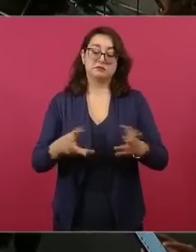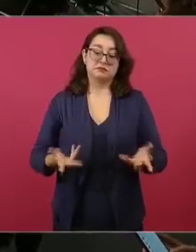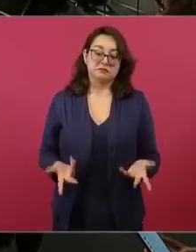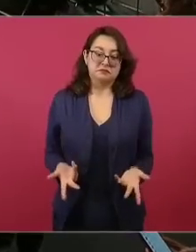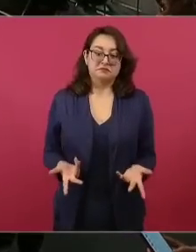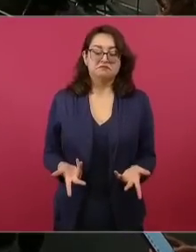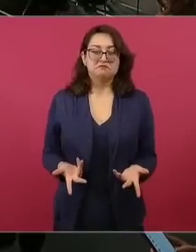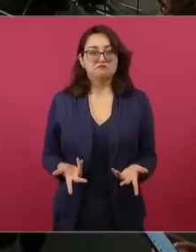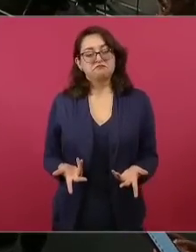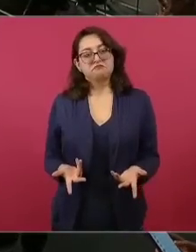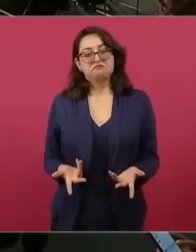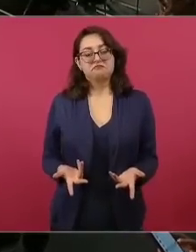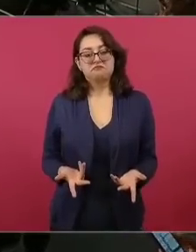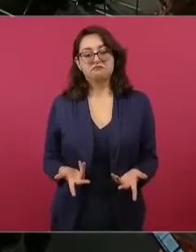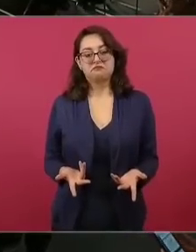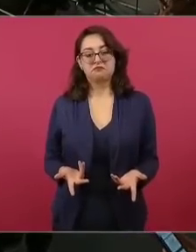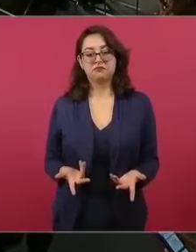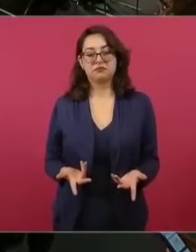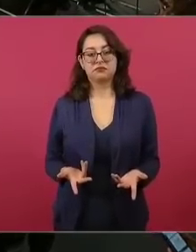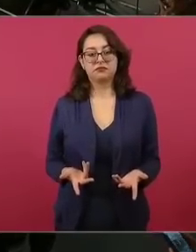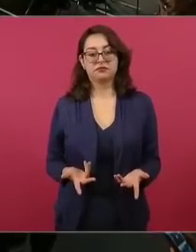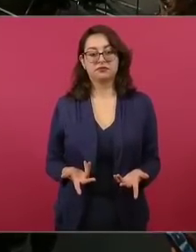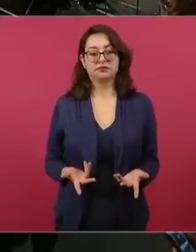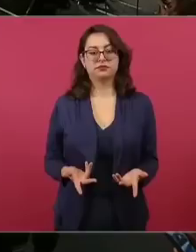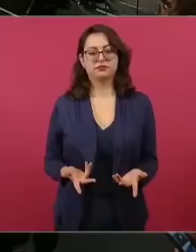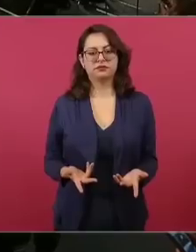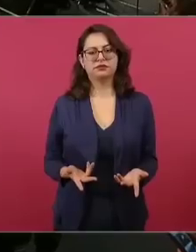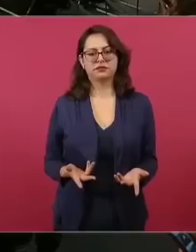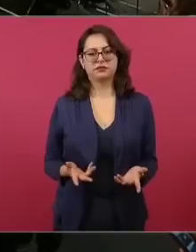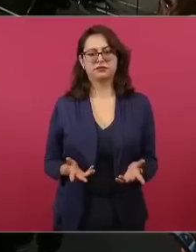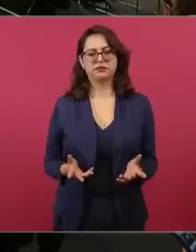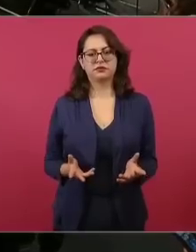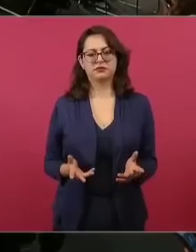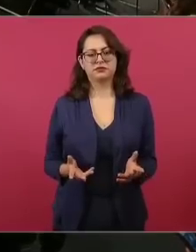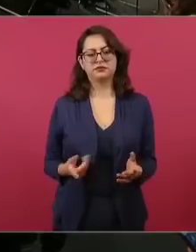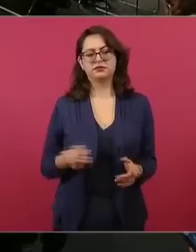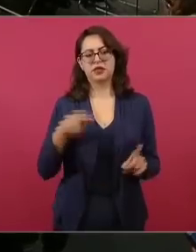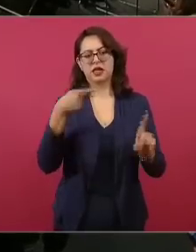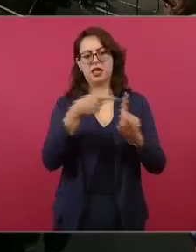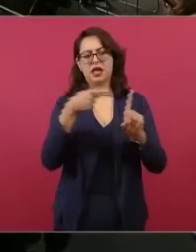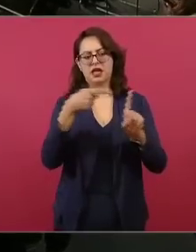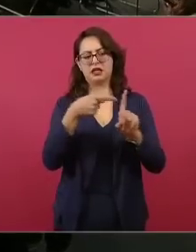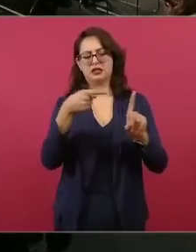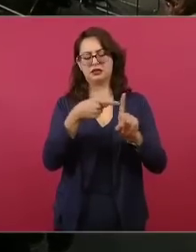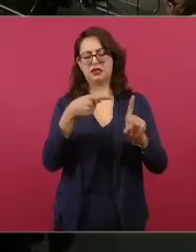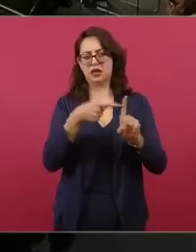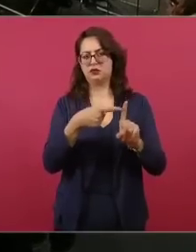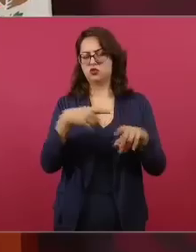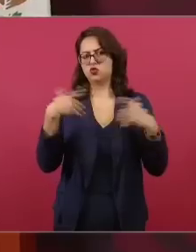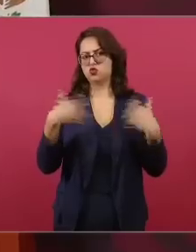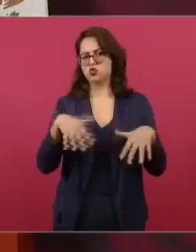muy definidas en favor del pueblo pobre,